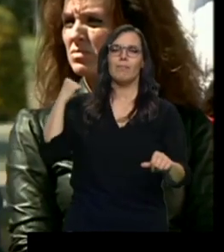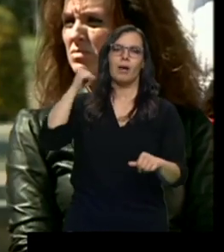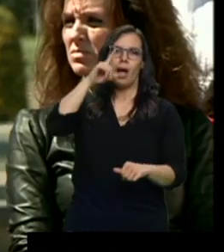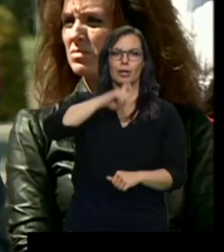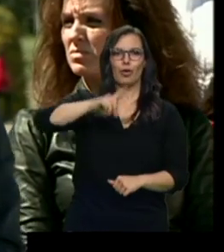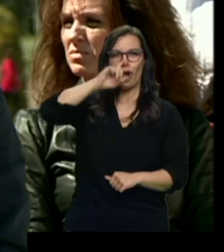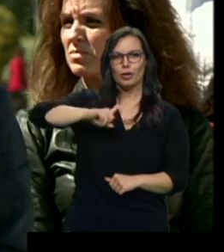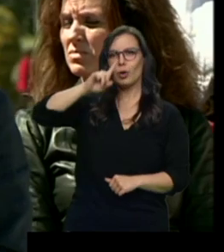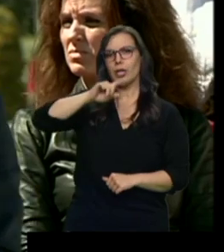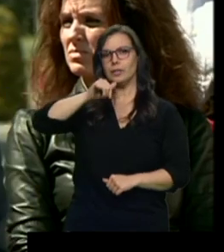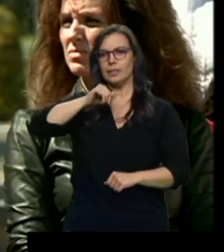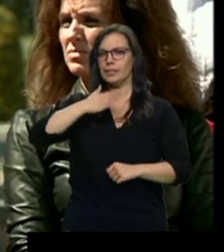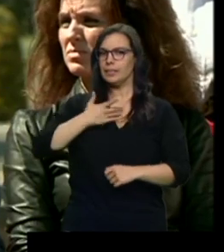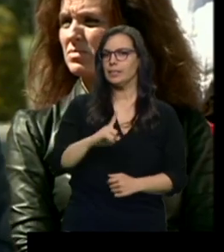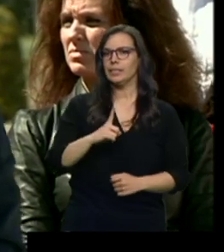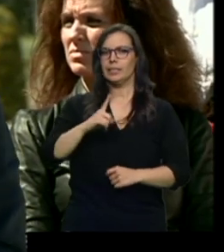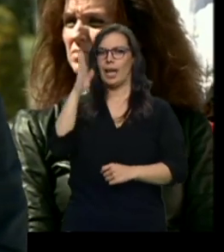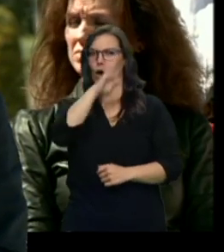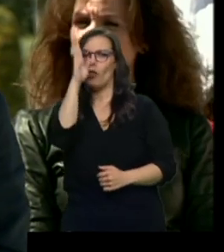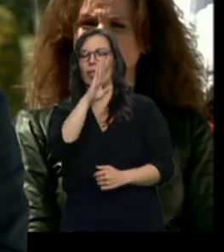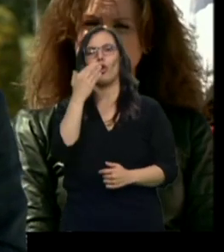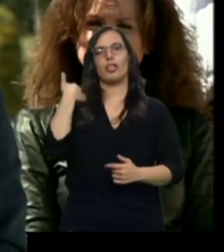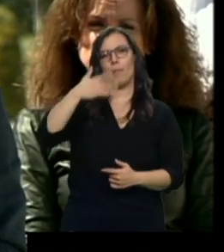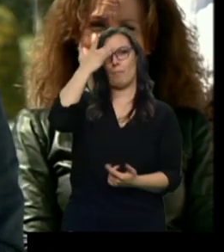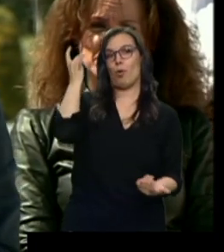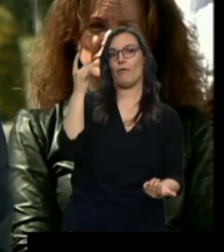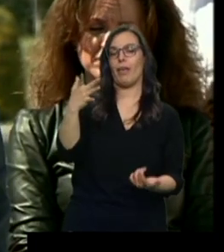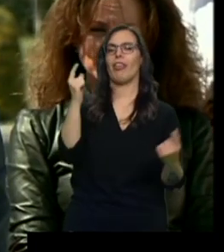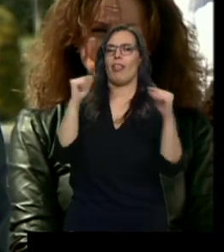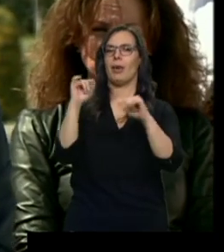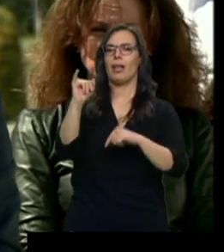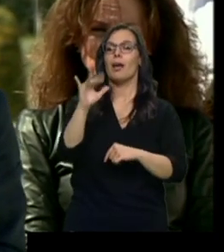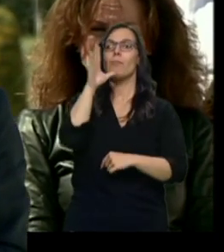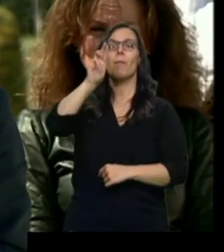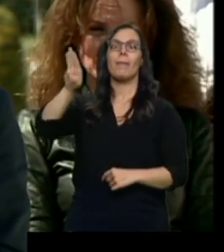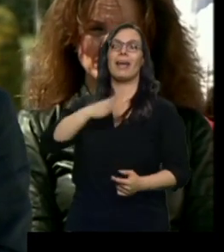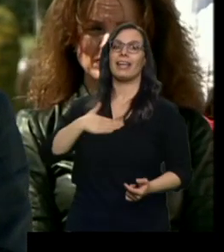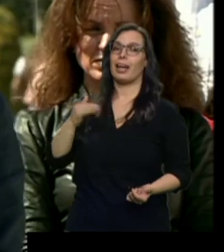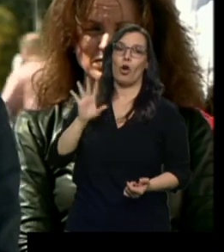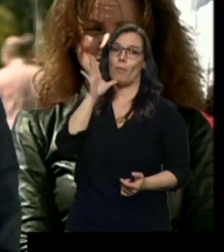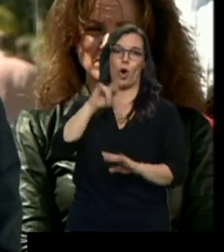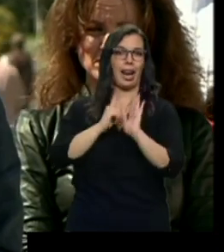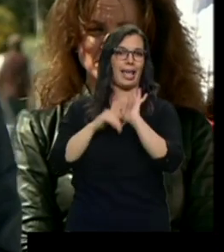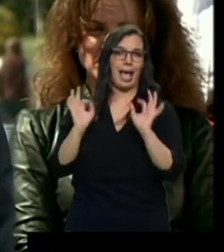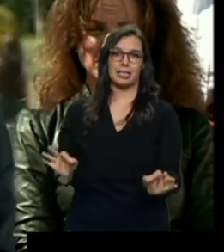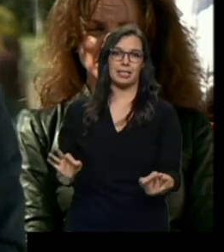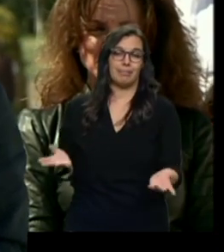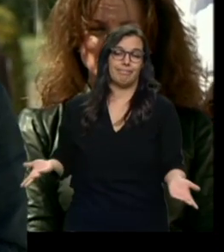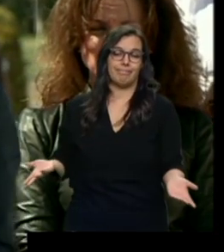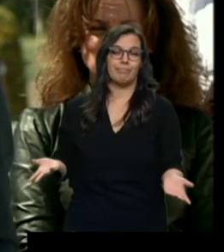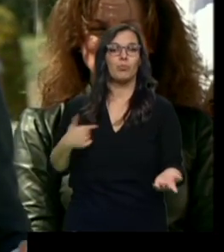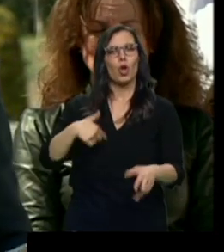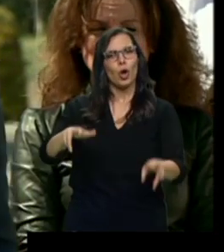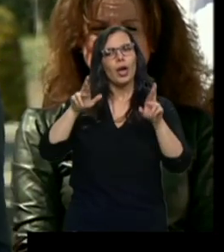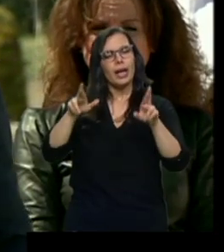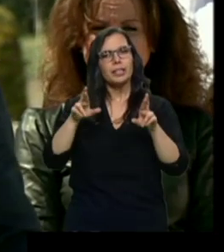va a haber debates. No fruto de que el Partido Popular lo quiera, sino de que no le ha quedado más remedio. Pero en todo caso, yo espero que los